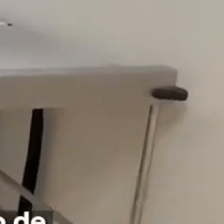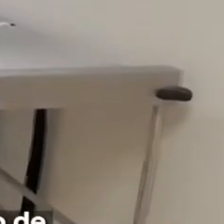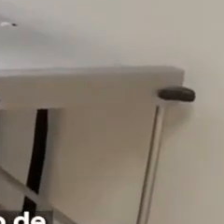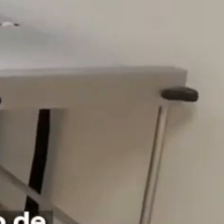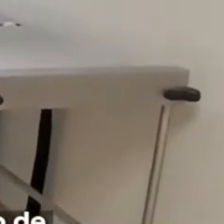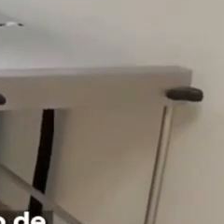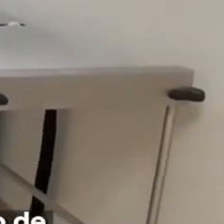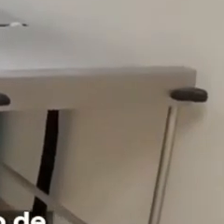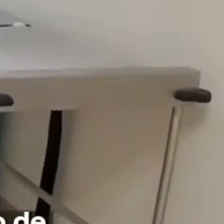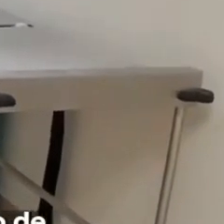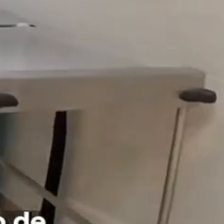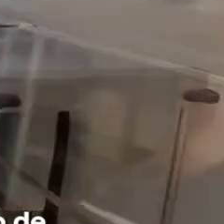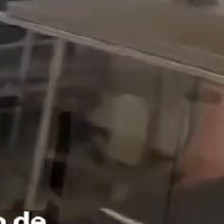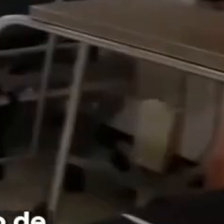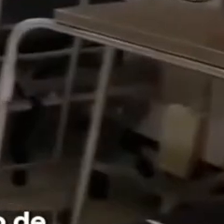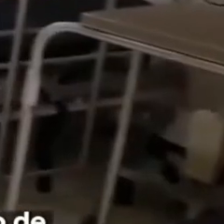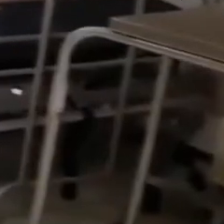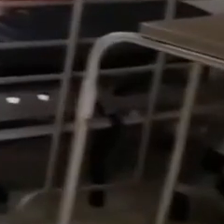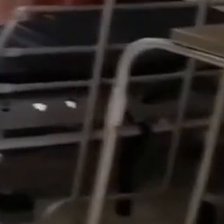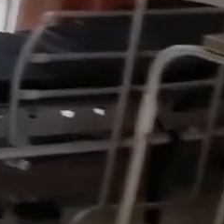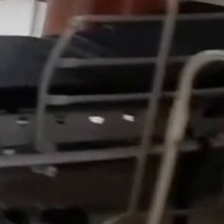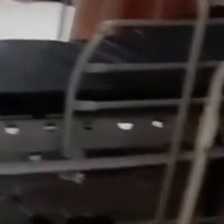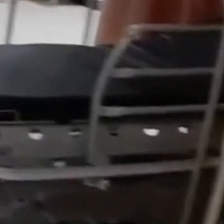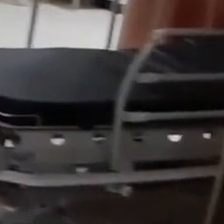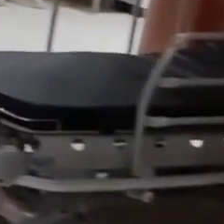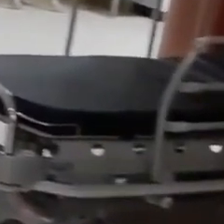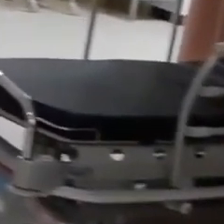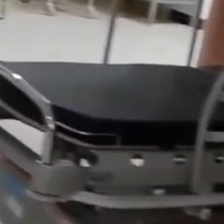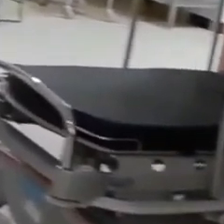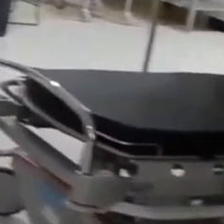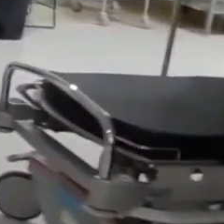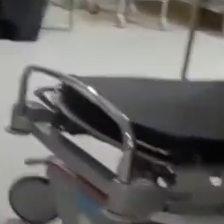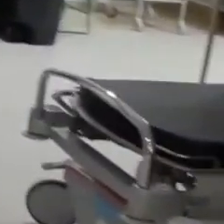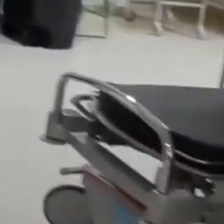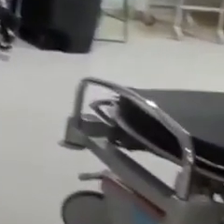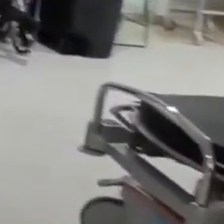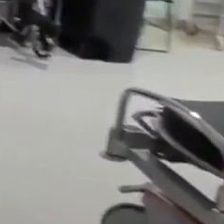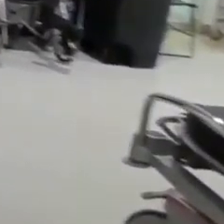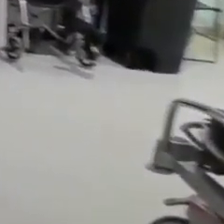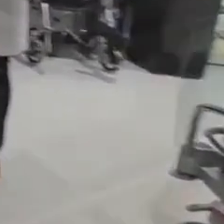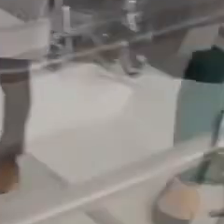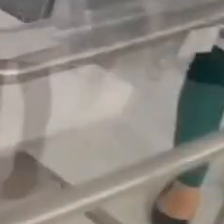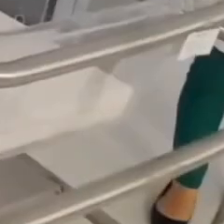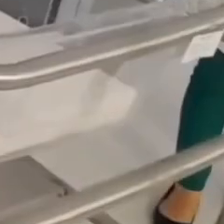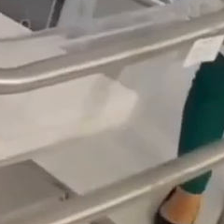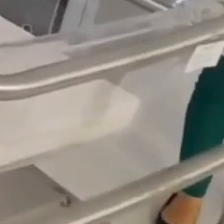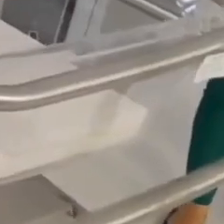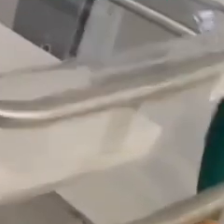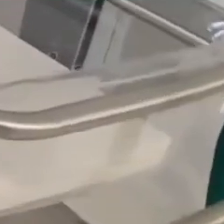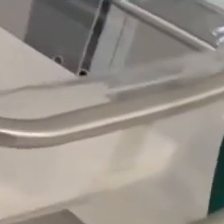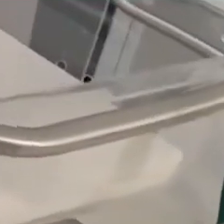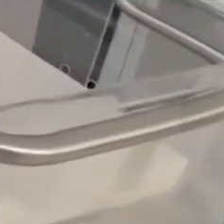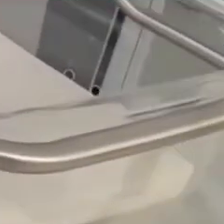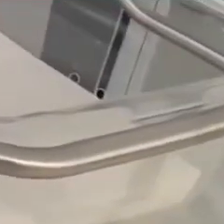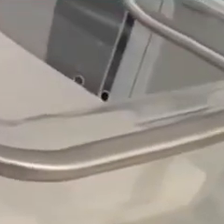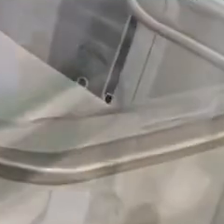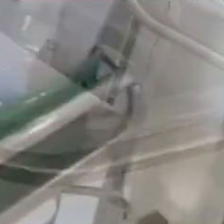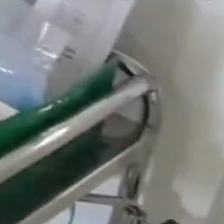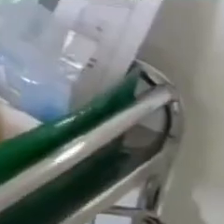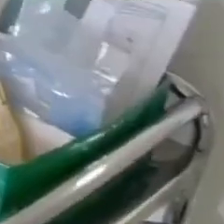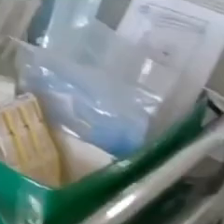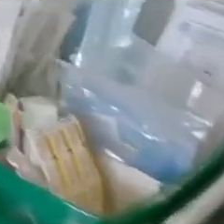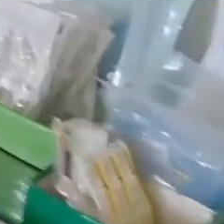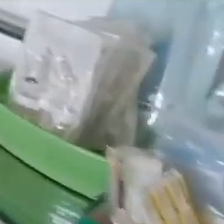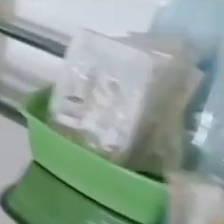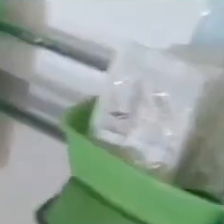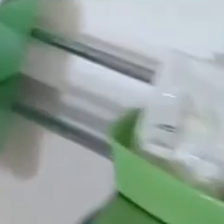entidad, se realizó un levantamiento de información con el objetivo de identificar las principales brechas a subsanar y así homologar la atención médica